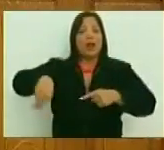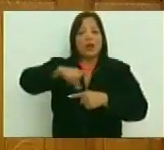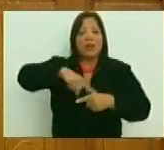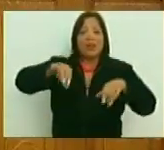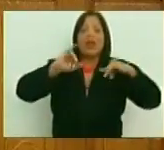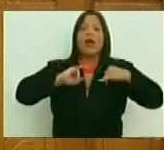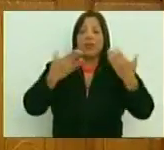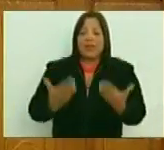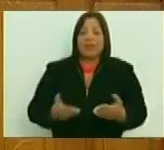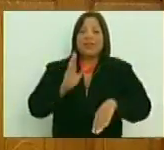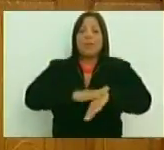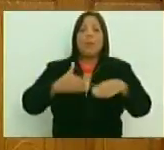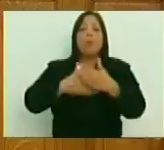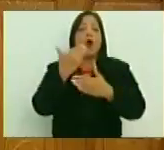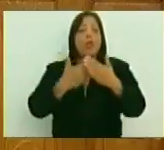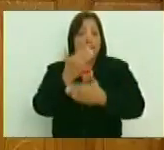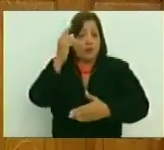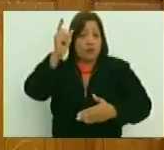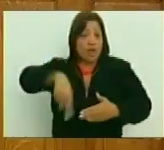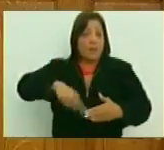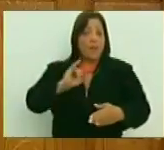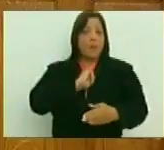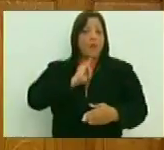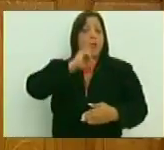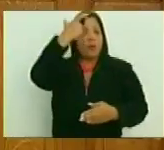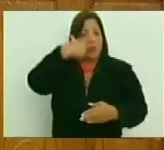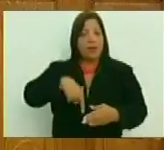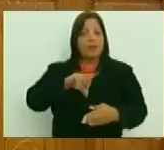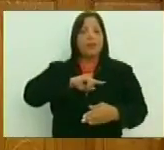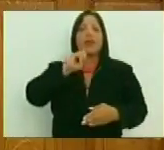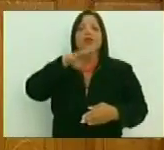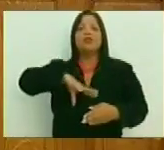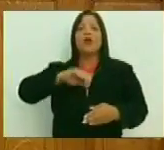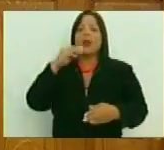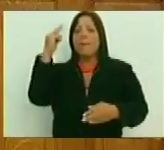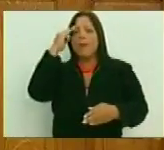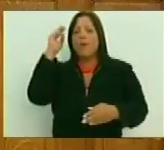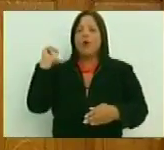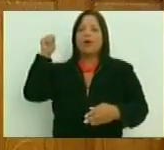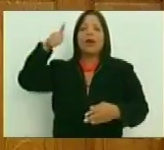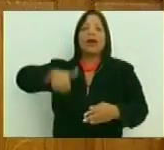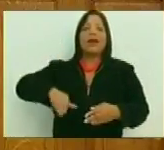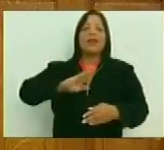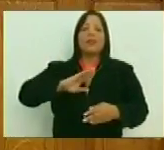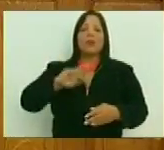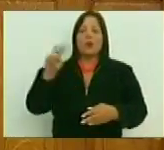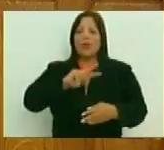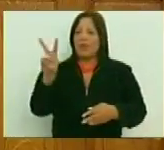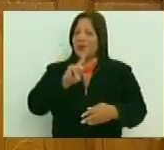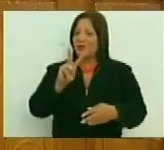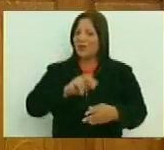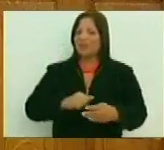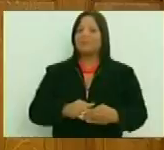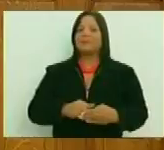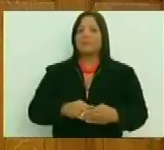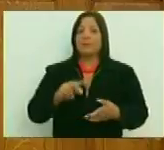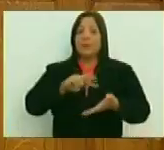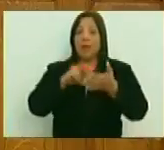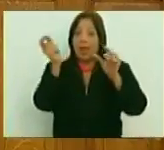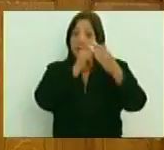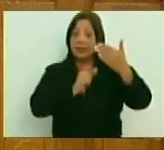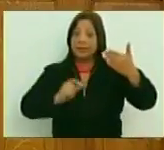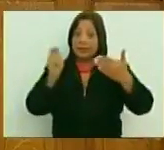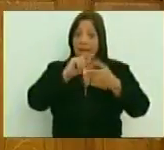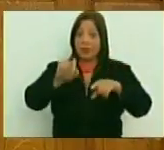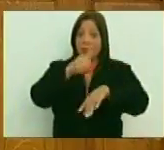contemporáneos como parte de esa identidad, historia y memoria actual del venezolano. El diseño